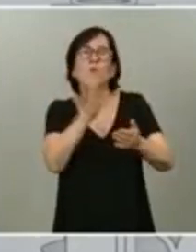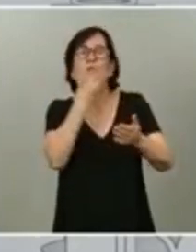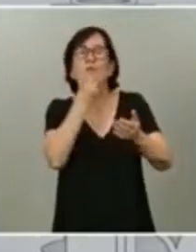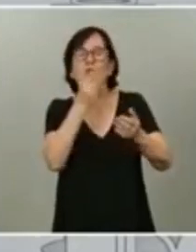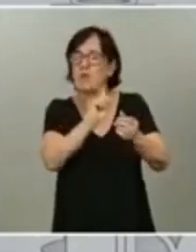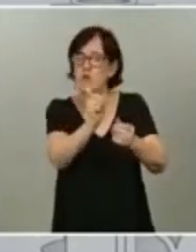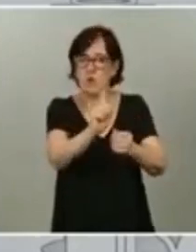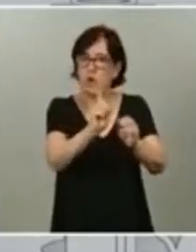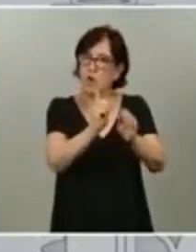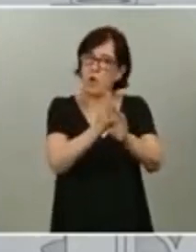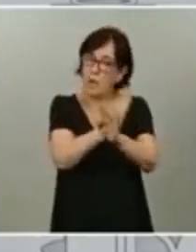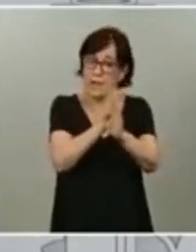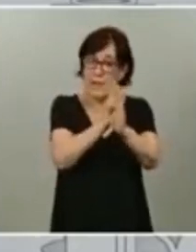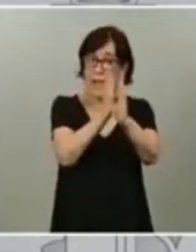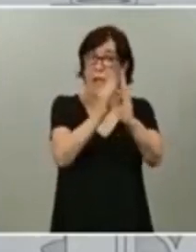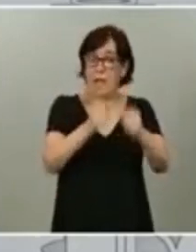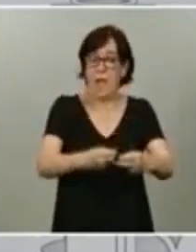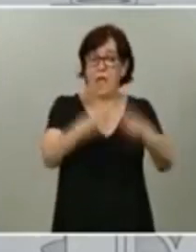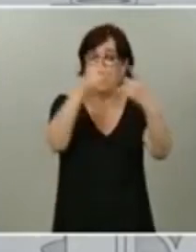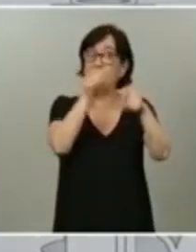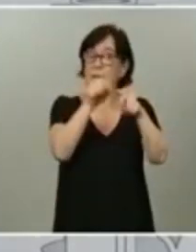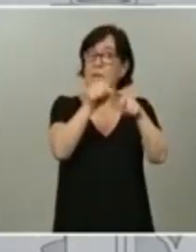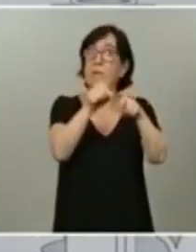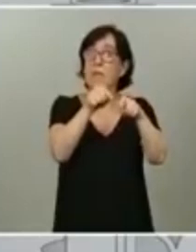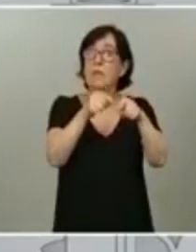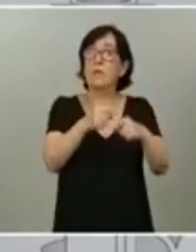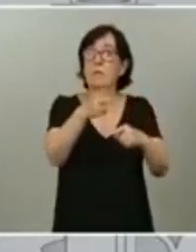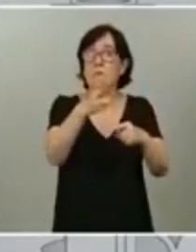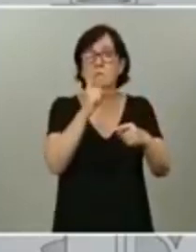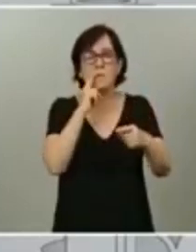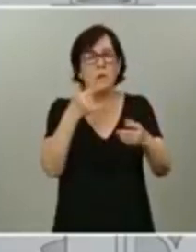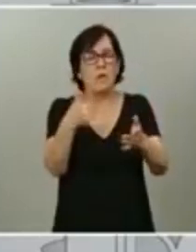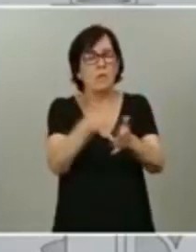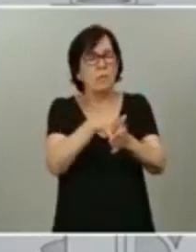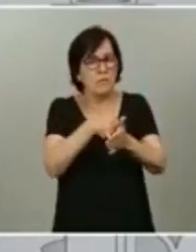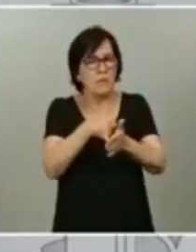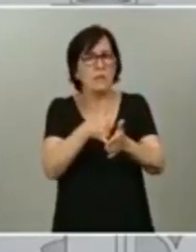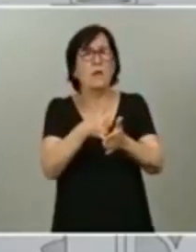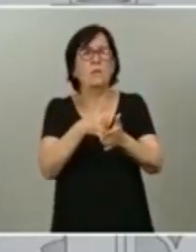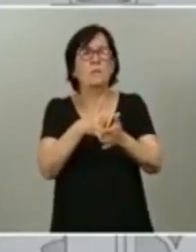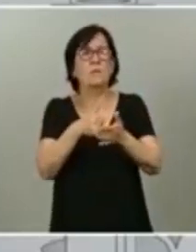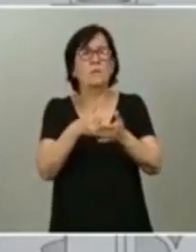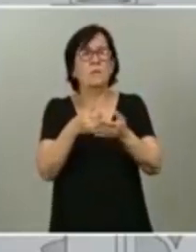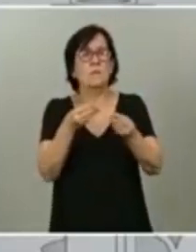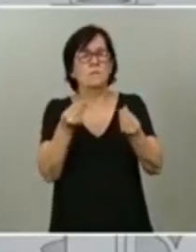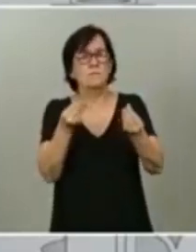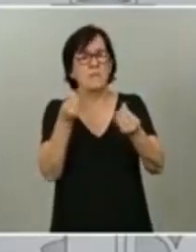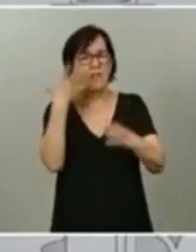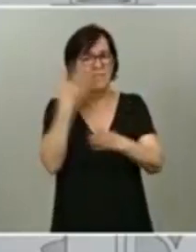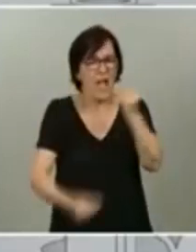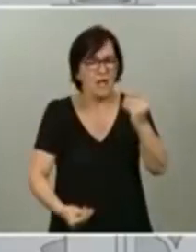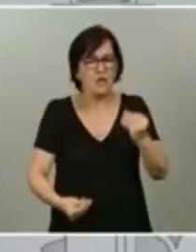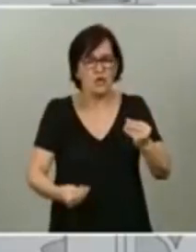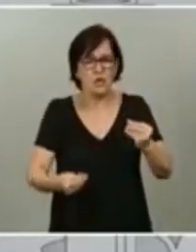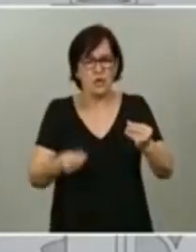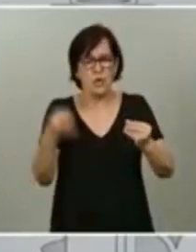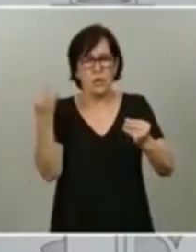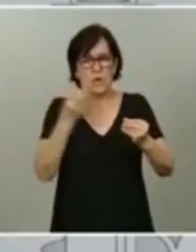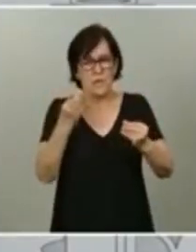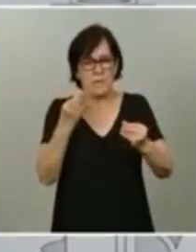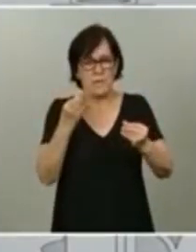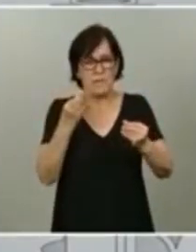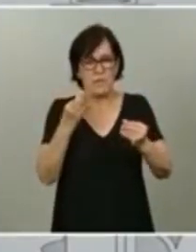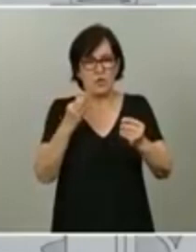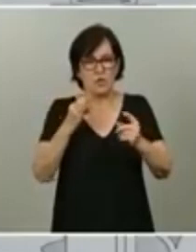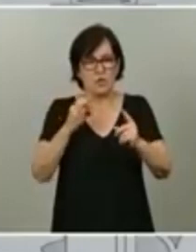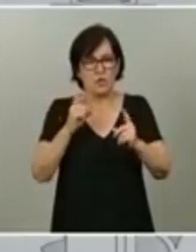ese edificio contaba con debilidades, errores que teníamos que corregir. Debemos, en